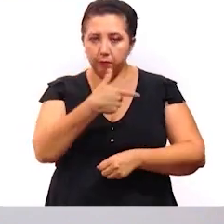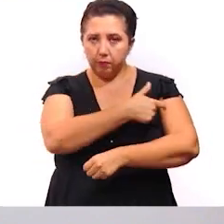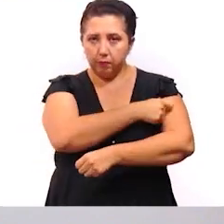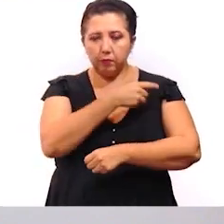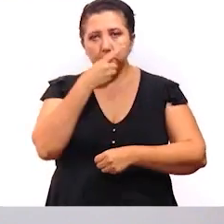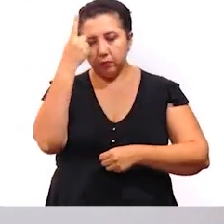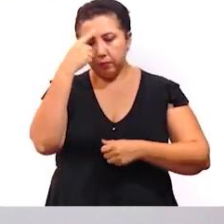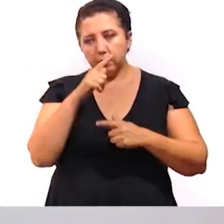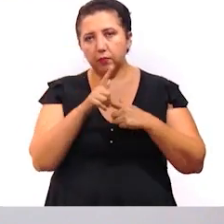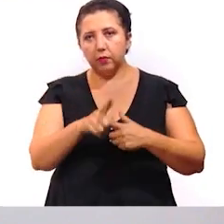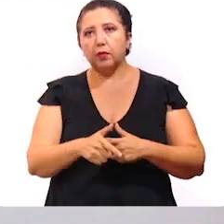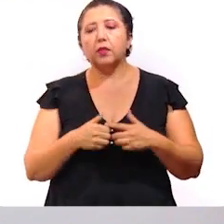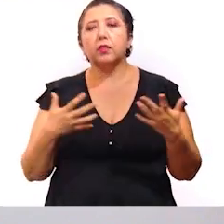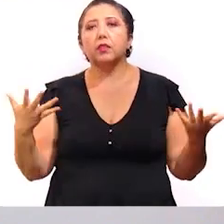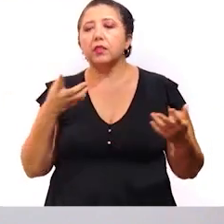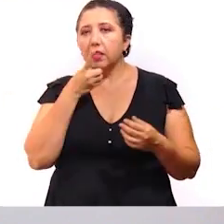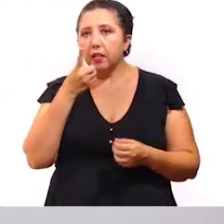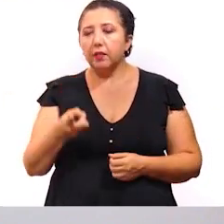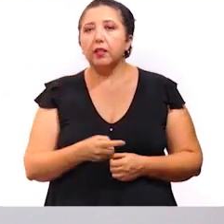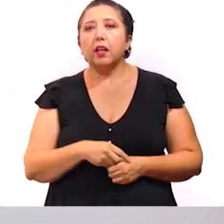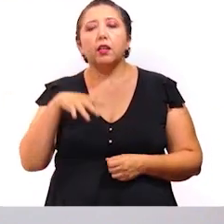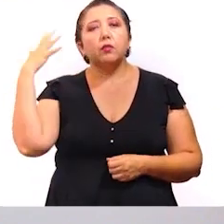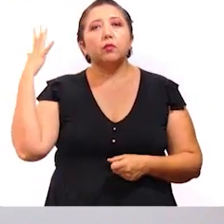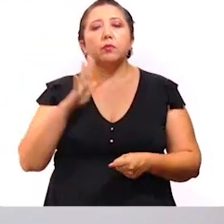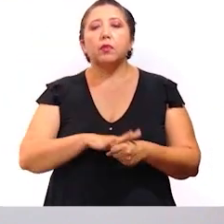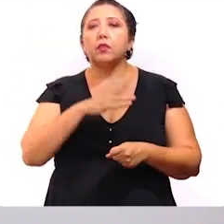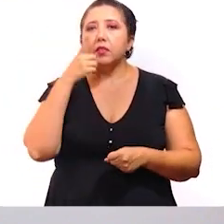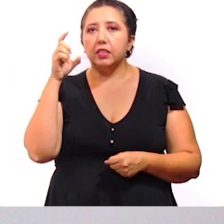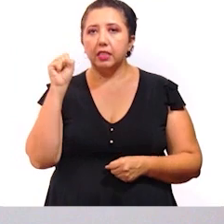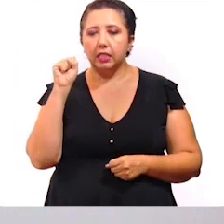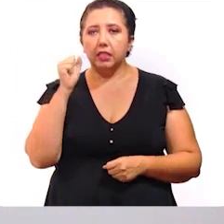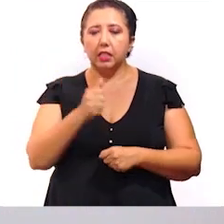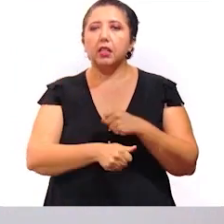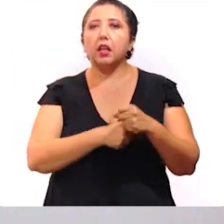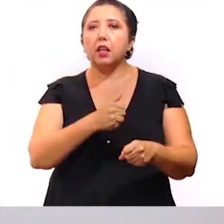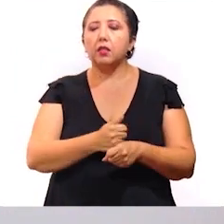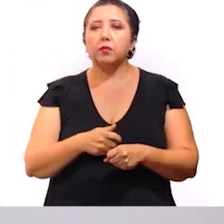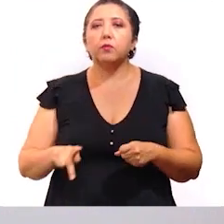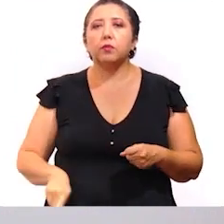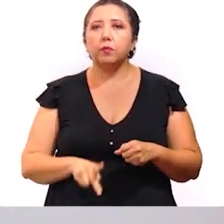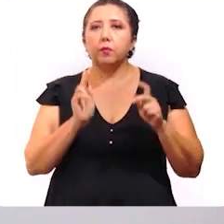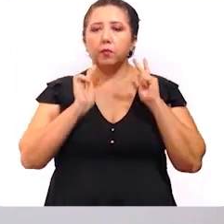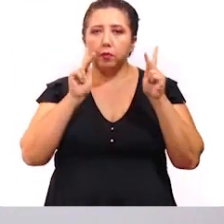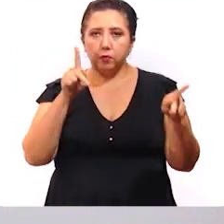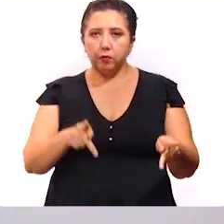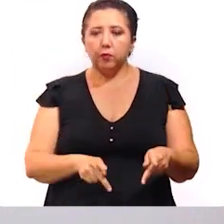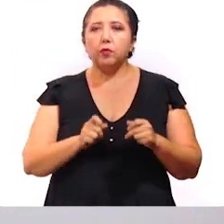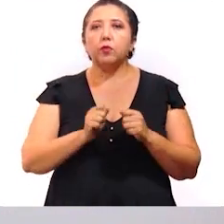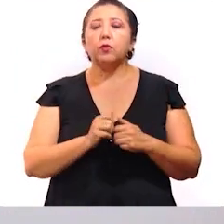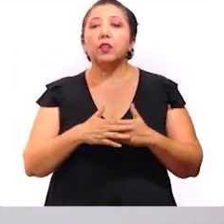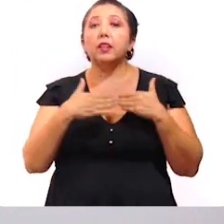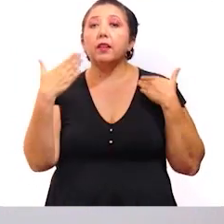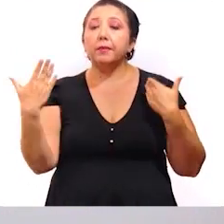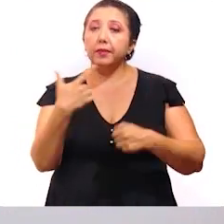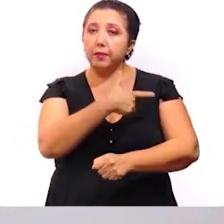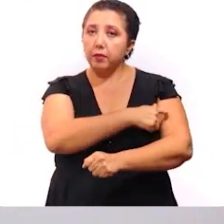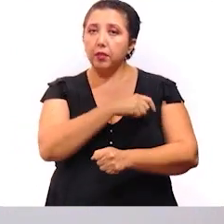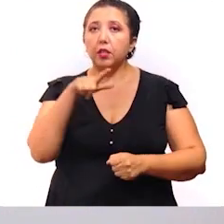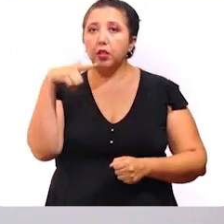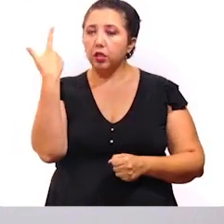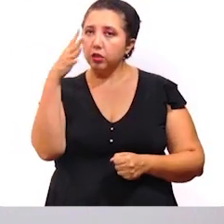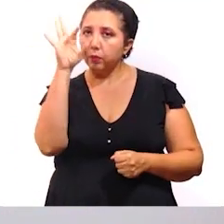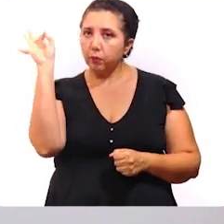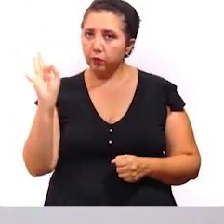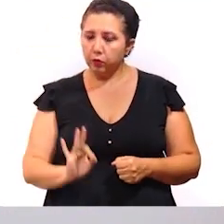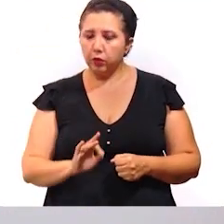destinadas a continuar con la aplicación de la dosis a adultos mayores de 60 años en los municipios de Progreso, con un avance en la vacunación del